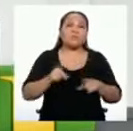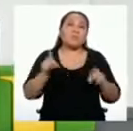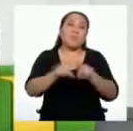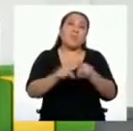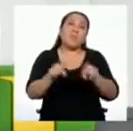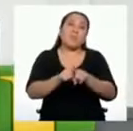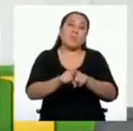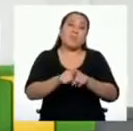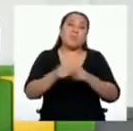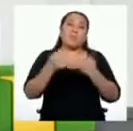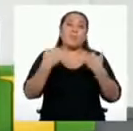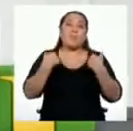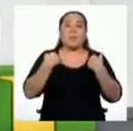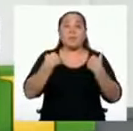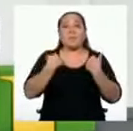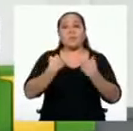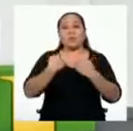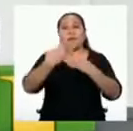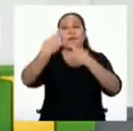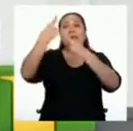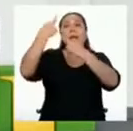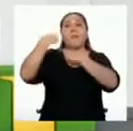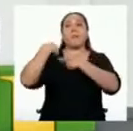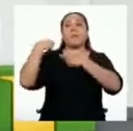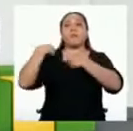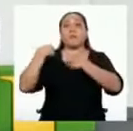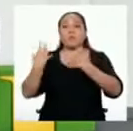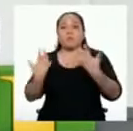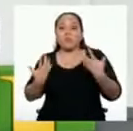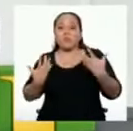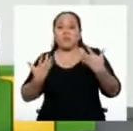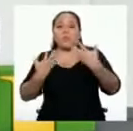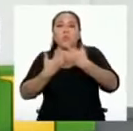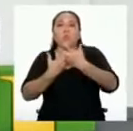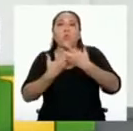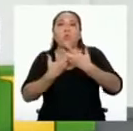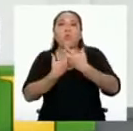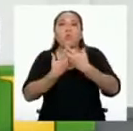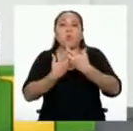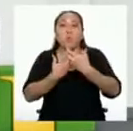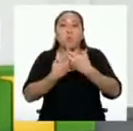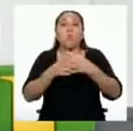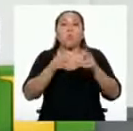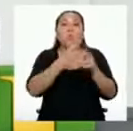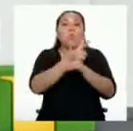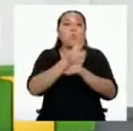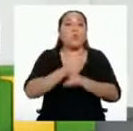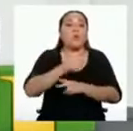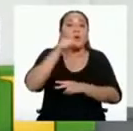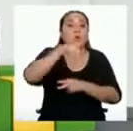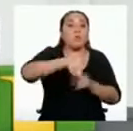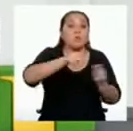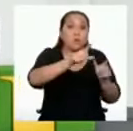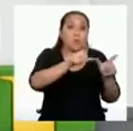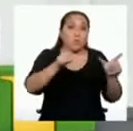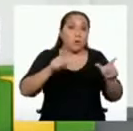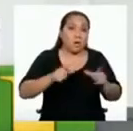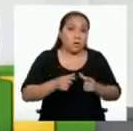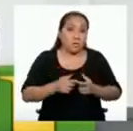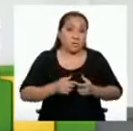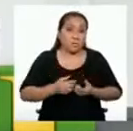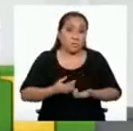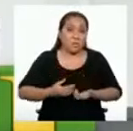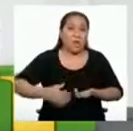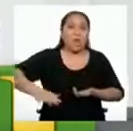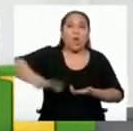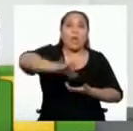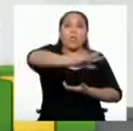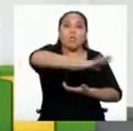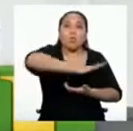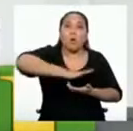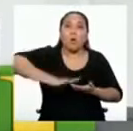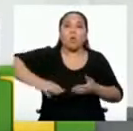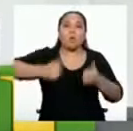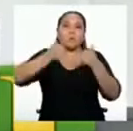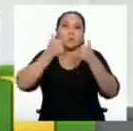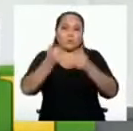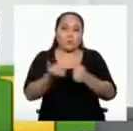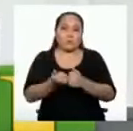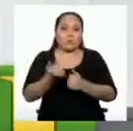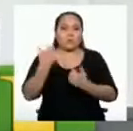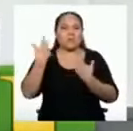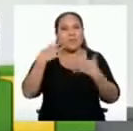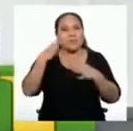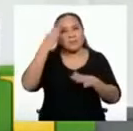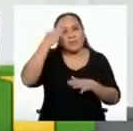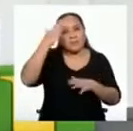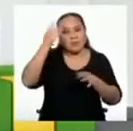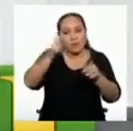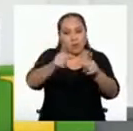deberes y estos están muy relacionados al cuidado de estos espacios a favor del bien común. Entonces, si sabemos